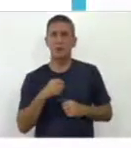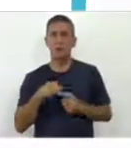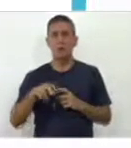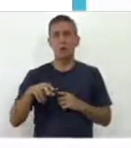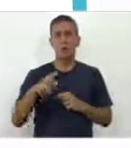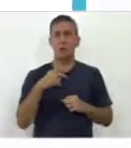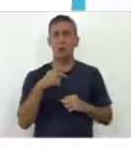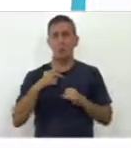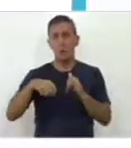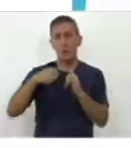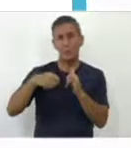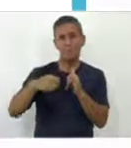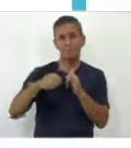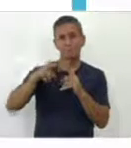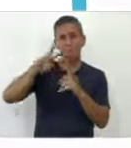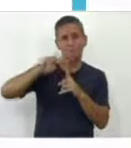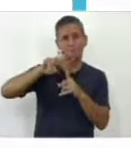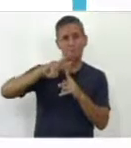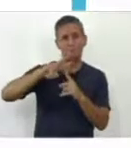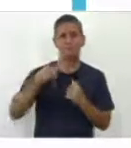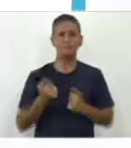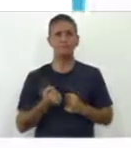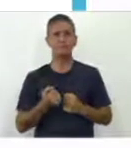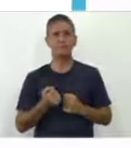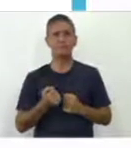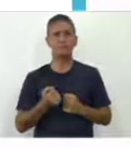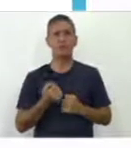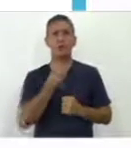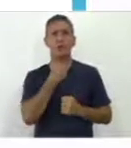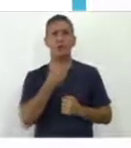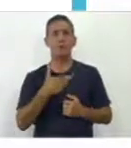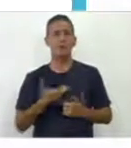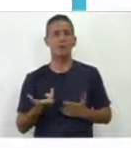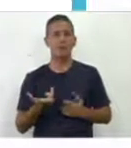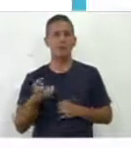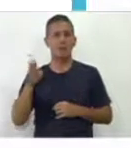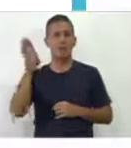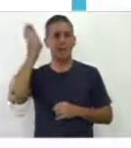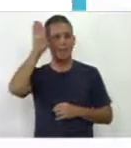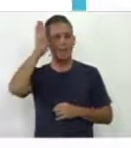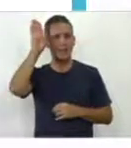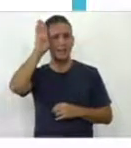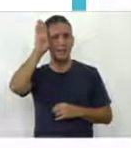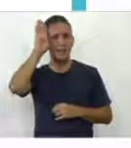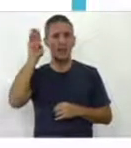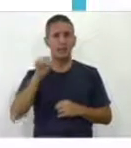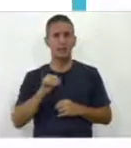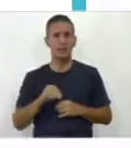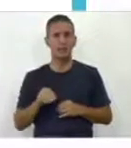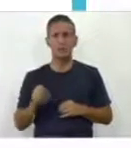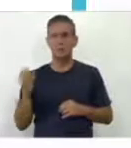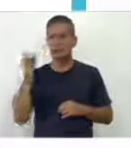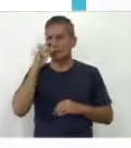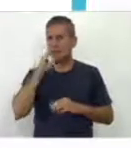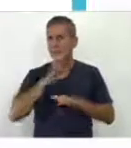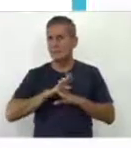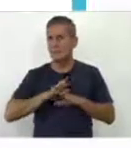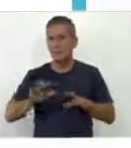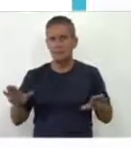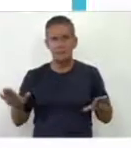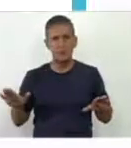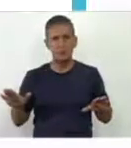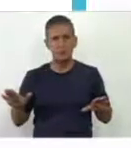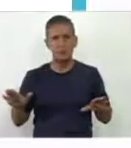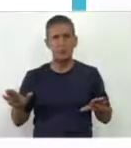animado, por poner un ejemplo, acabó de verlo y se cerró aquello, terminó, concluyó y